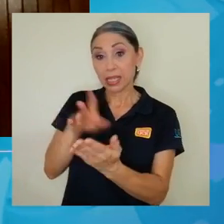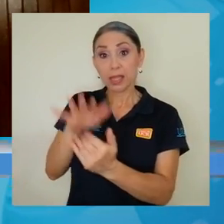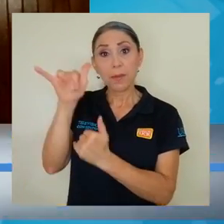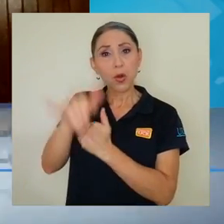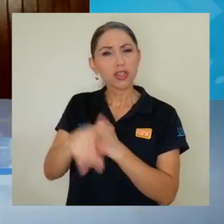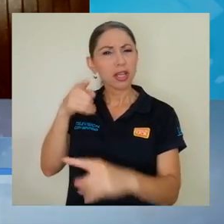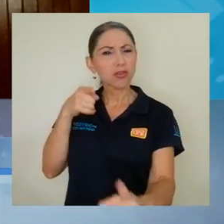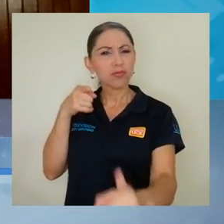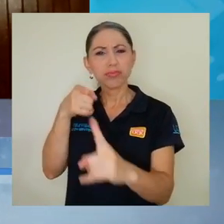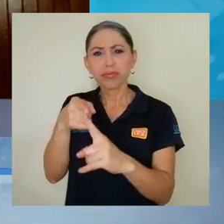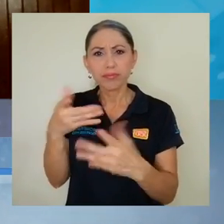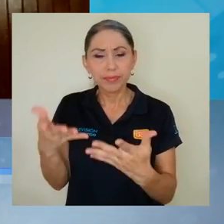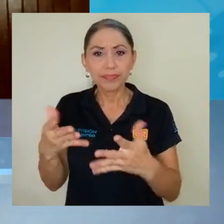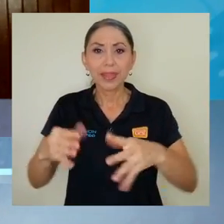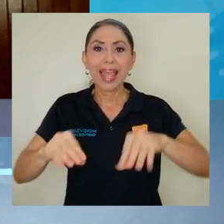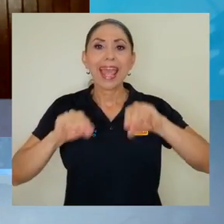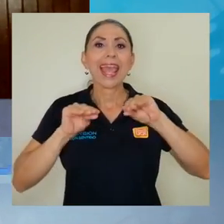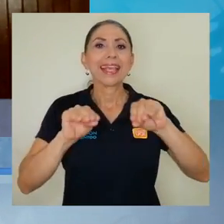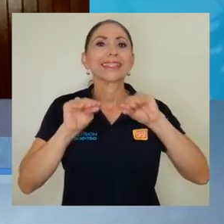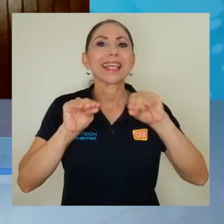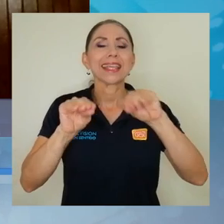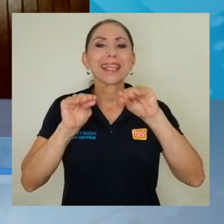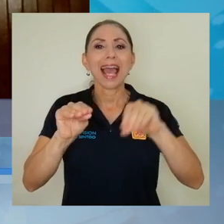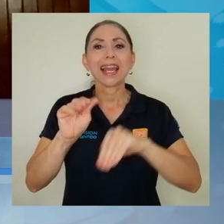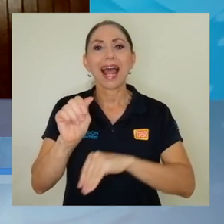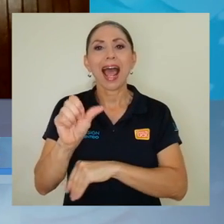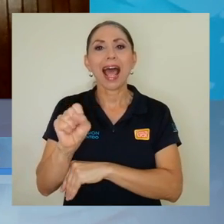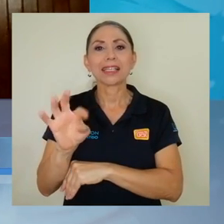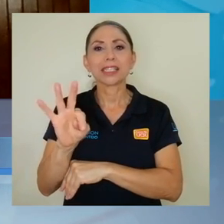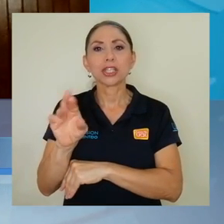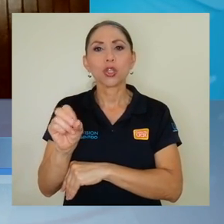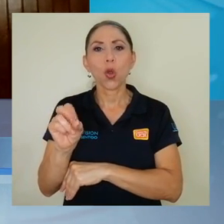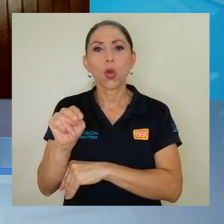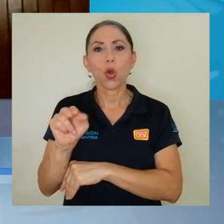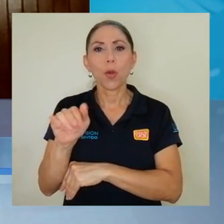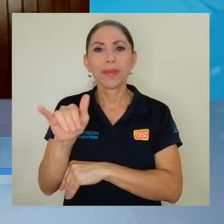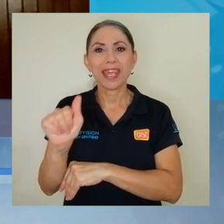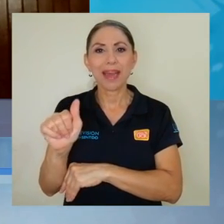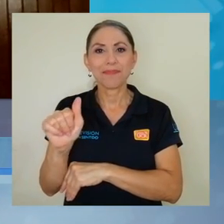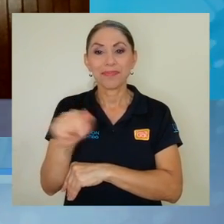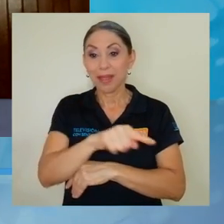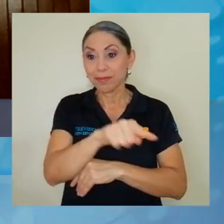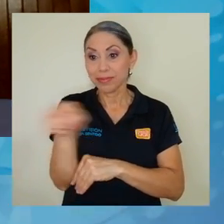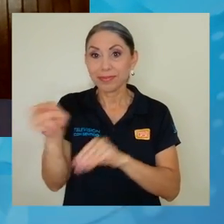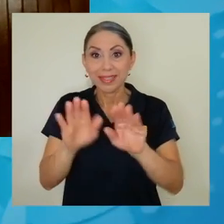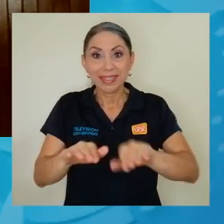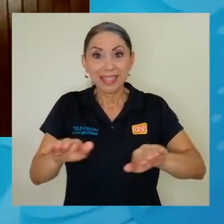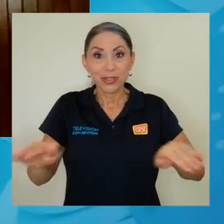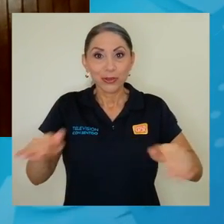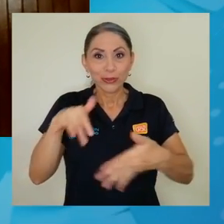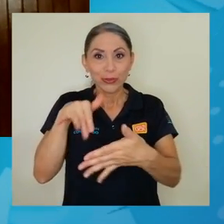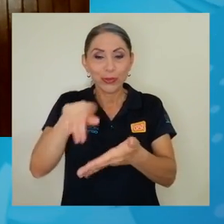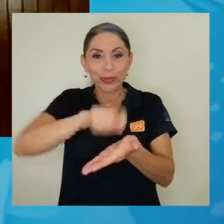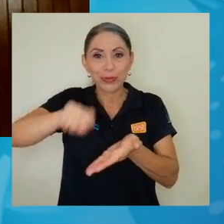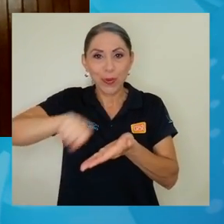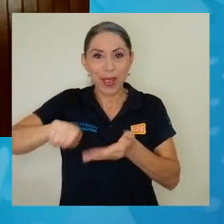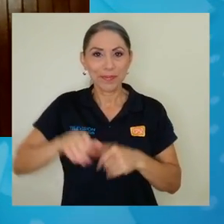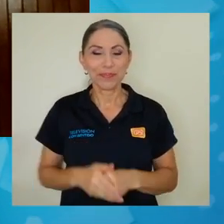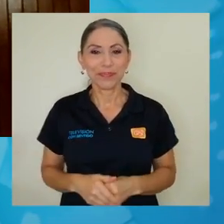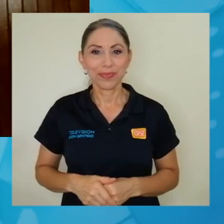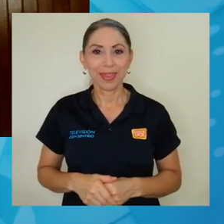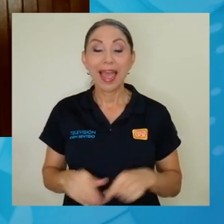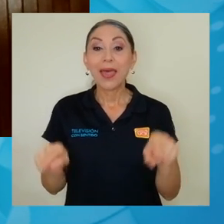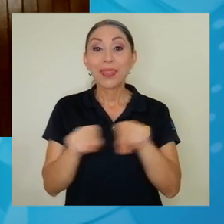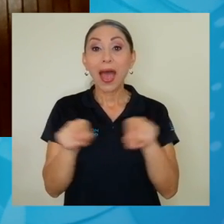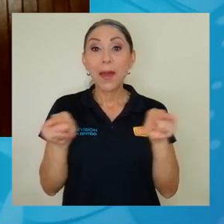proyecto que trata sobre enseñar astronomía a niños y niñas de primaria. Además de eso